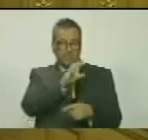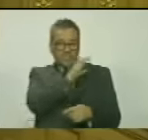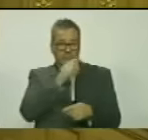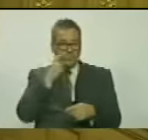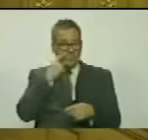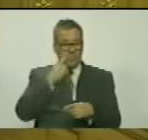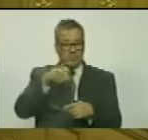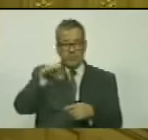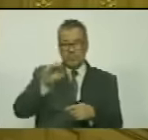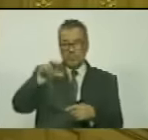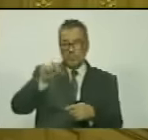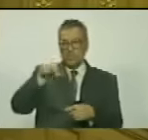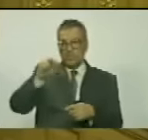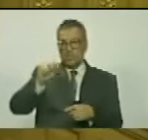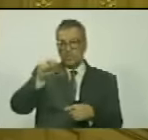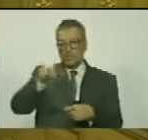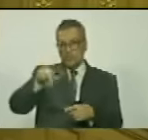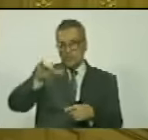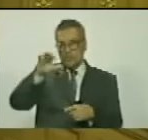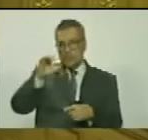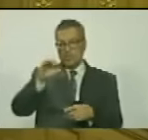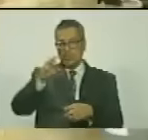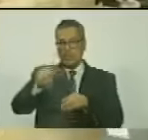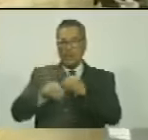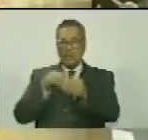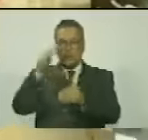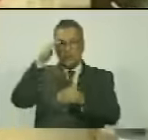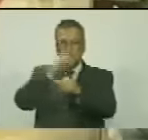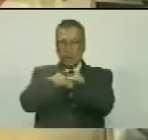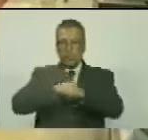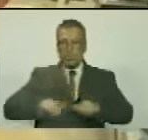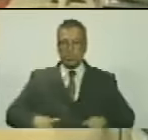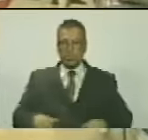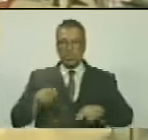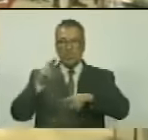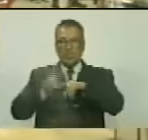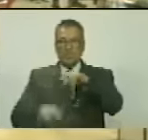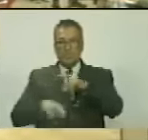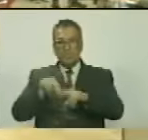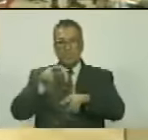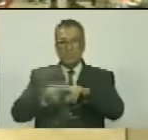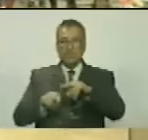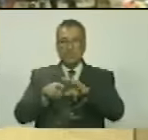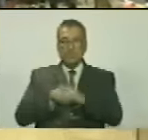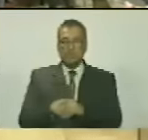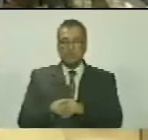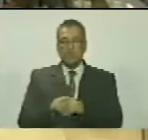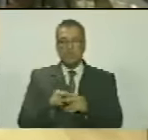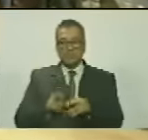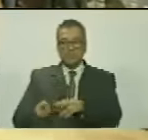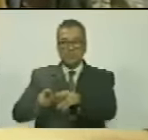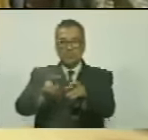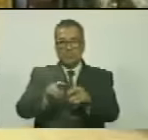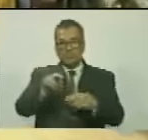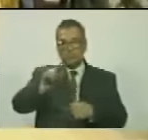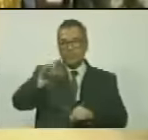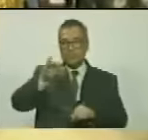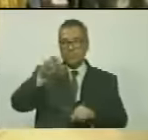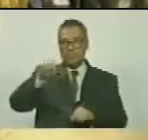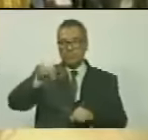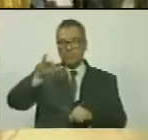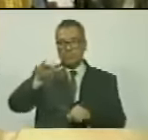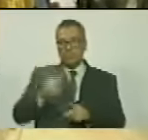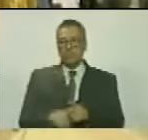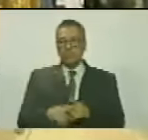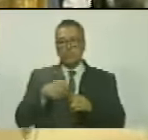del Cuyuní y sus afluentes en la guarnición militar creada entre los ríos Yurari y Cuyuní